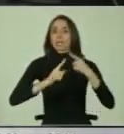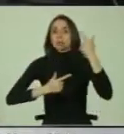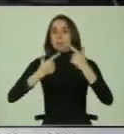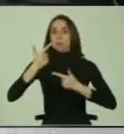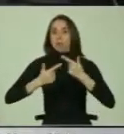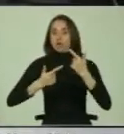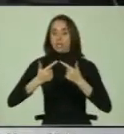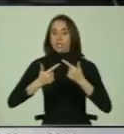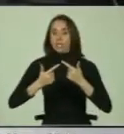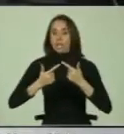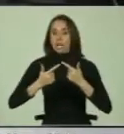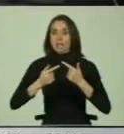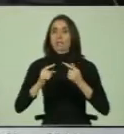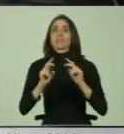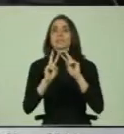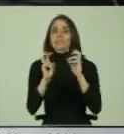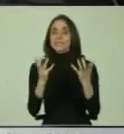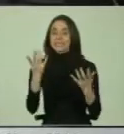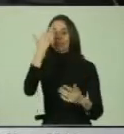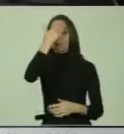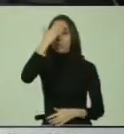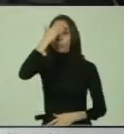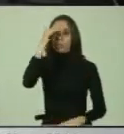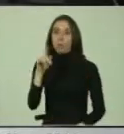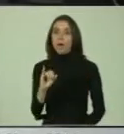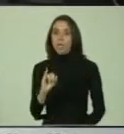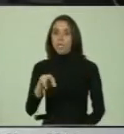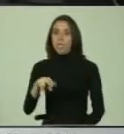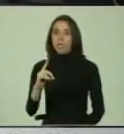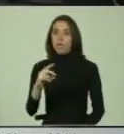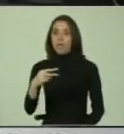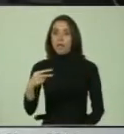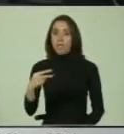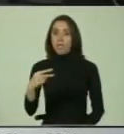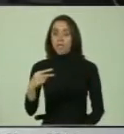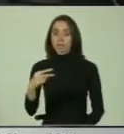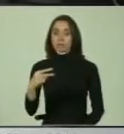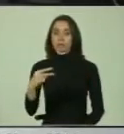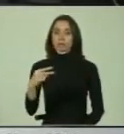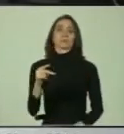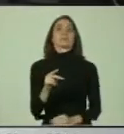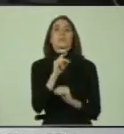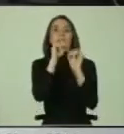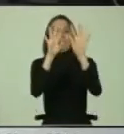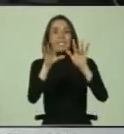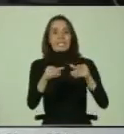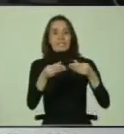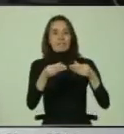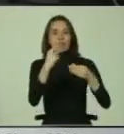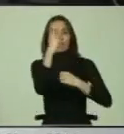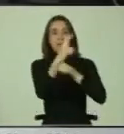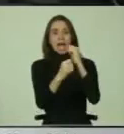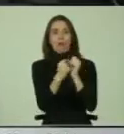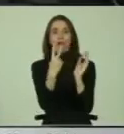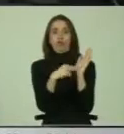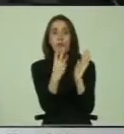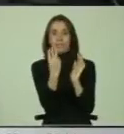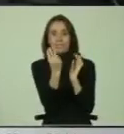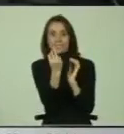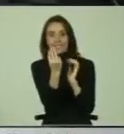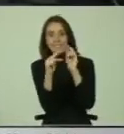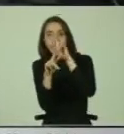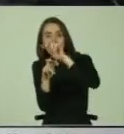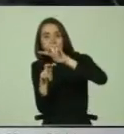constituyen un ámbito de preocupación para el INDH, razón por la cual el informe anual de 2013 indagó